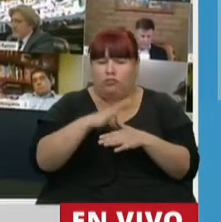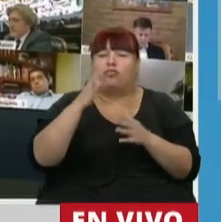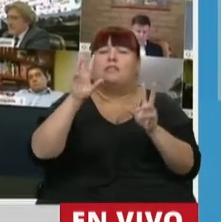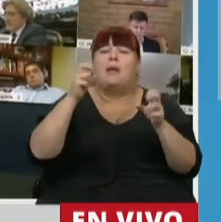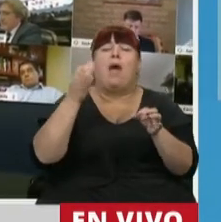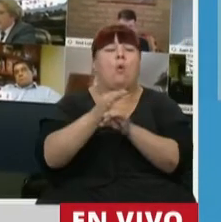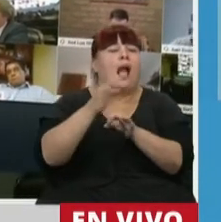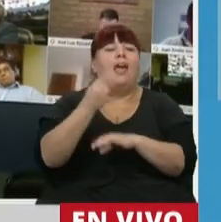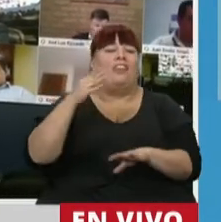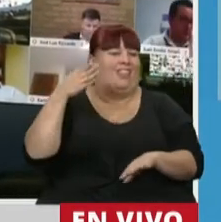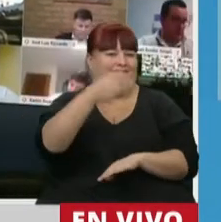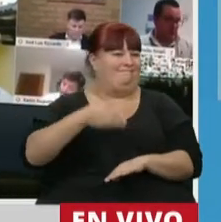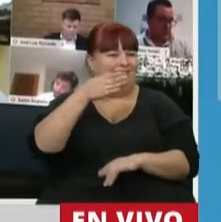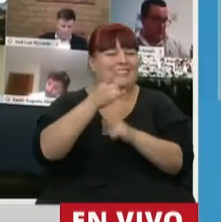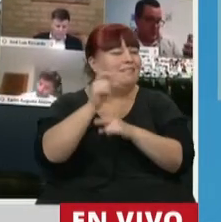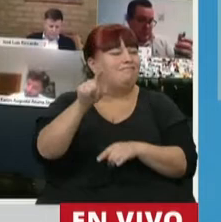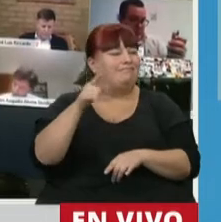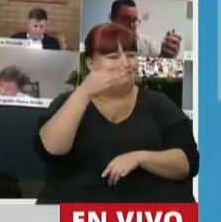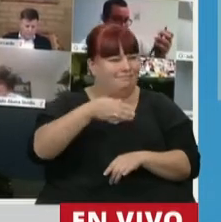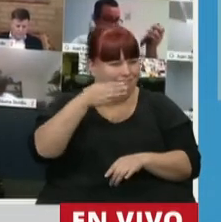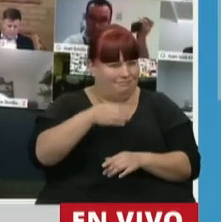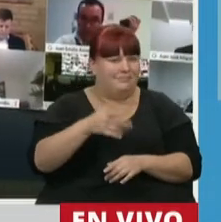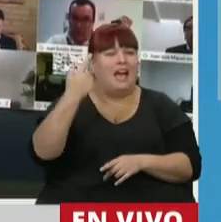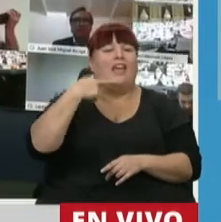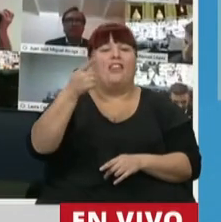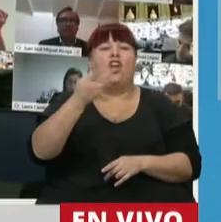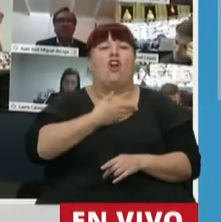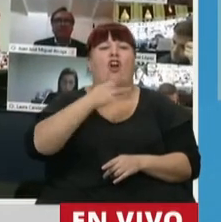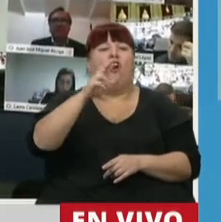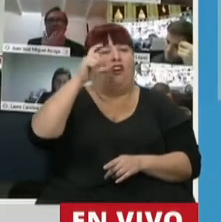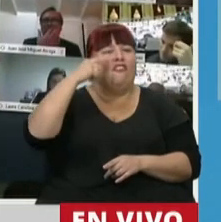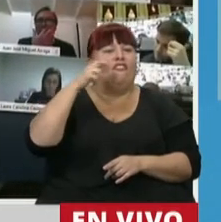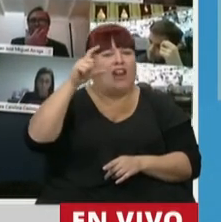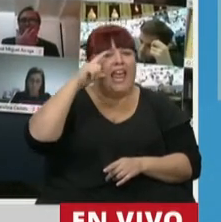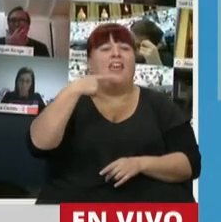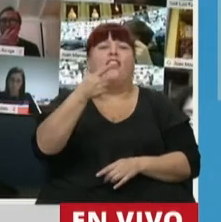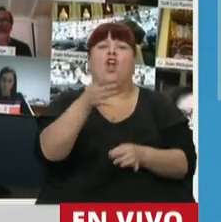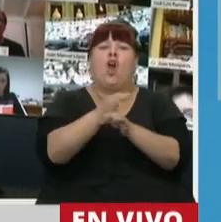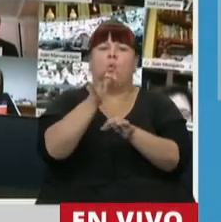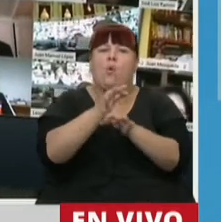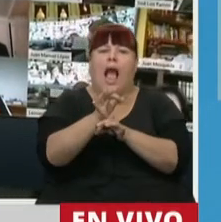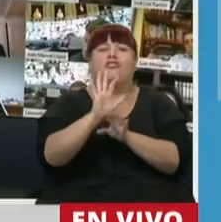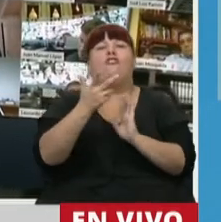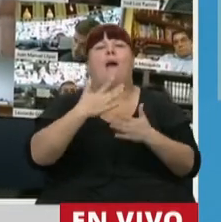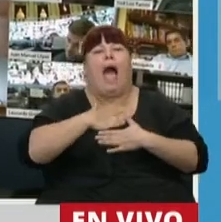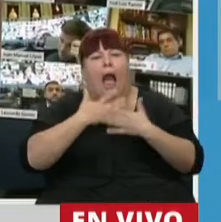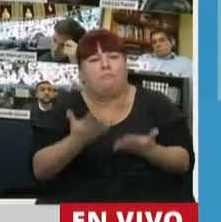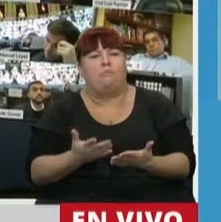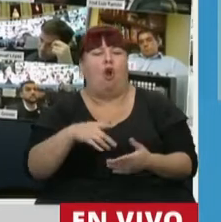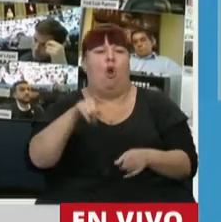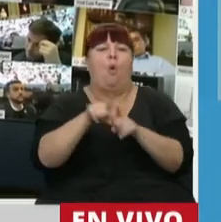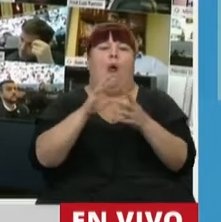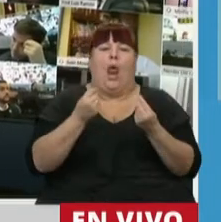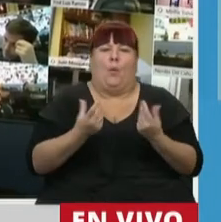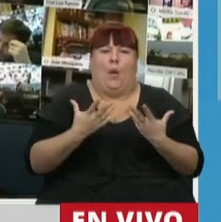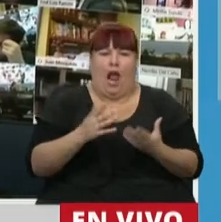educación es su presencialidad. Ya lo decía Freire cuando afirmaba que la educación era un acto de amor y que por tanto era un